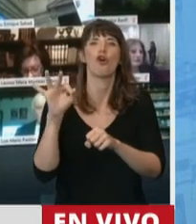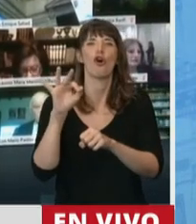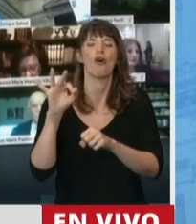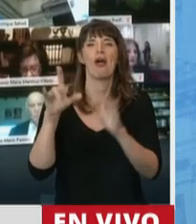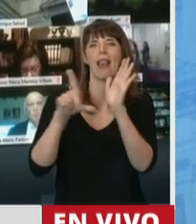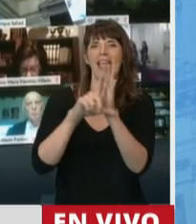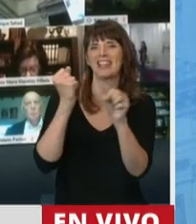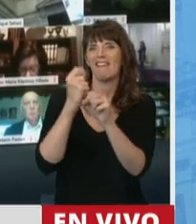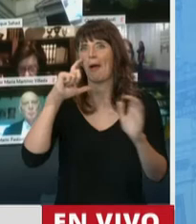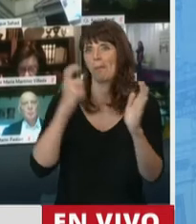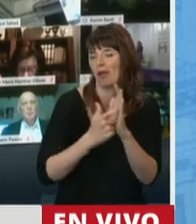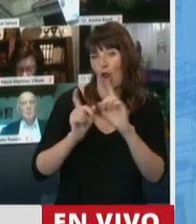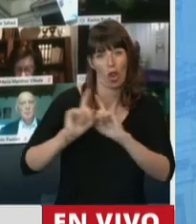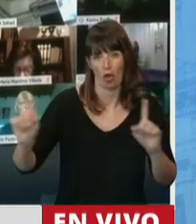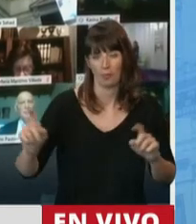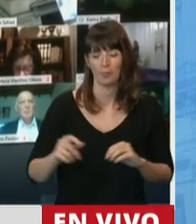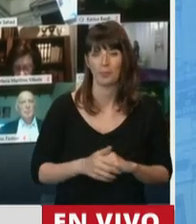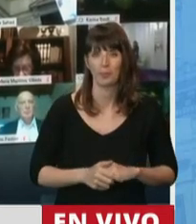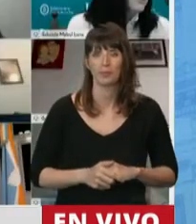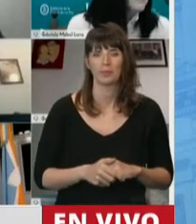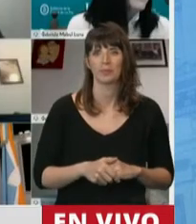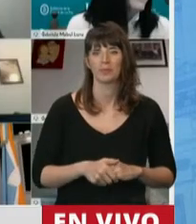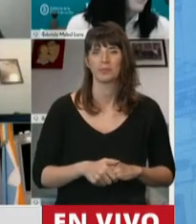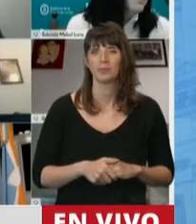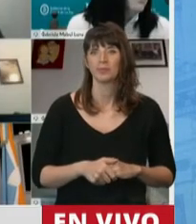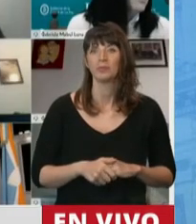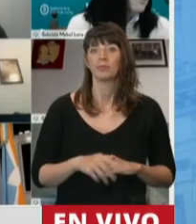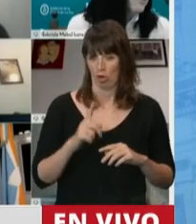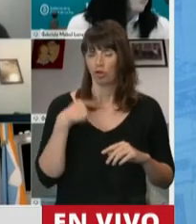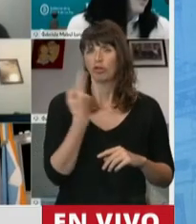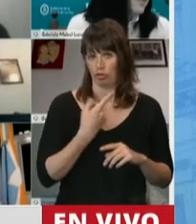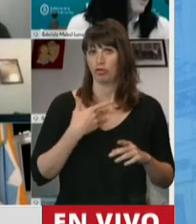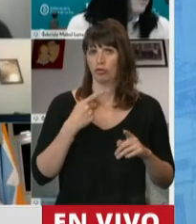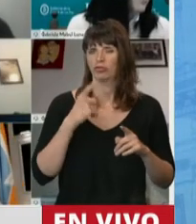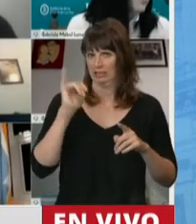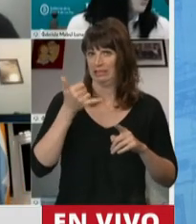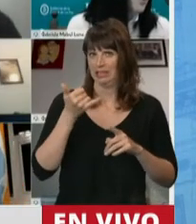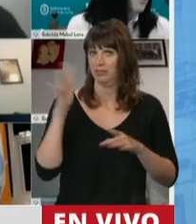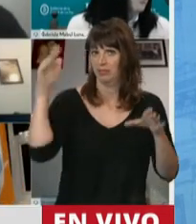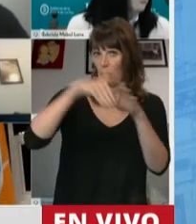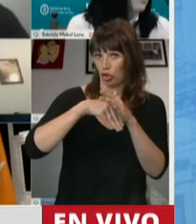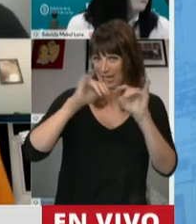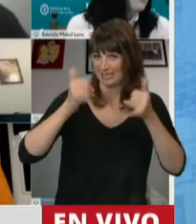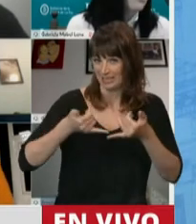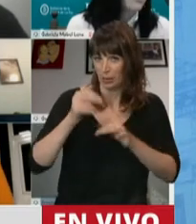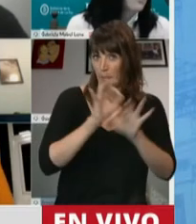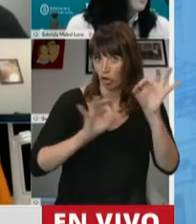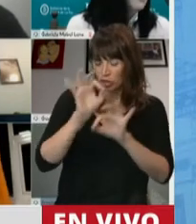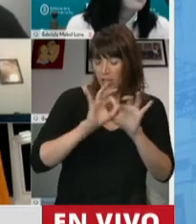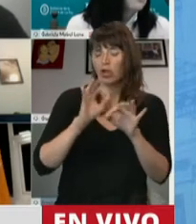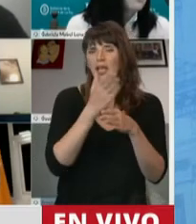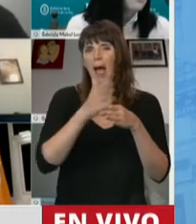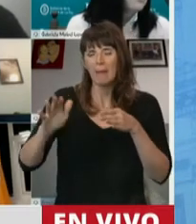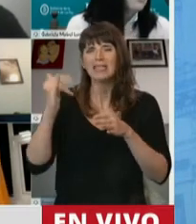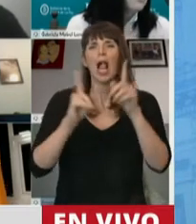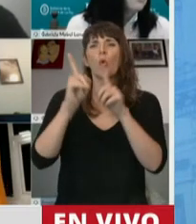Siguiendo en línea, más allá de que vamos a acompañar el proyecto en general y tenemos algunas observaciones en